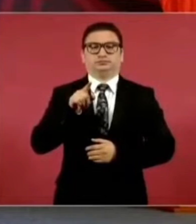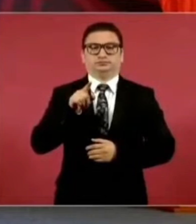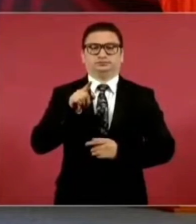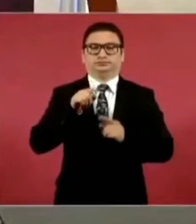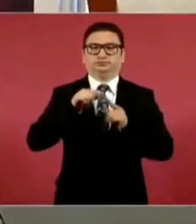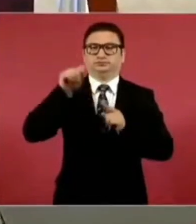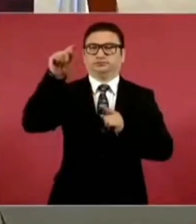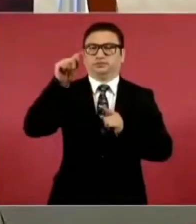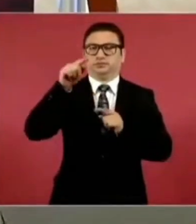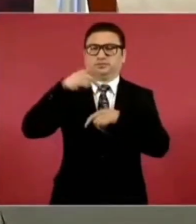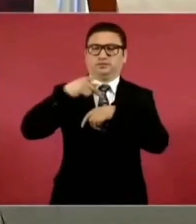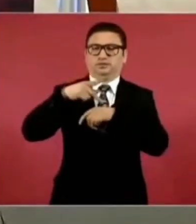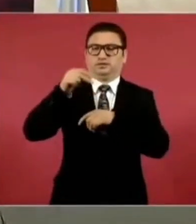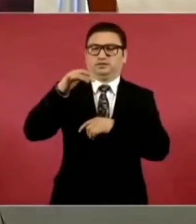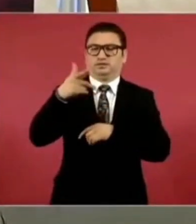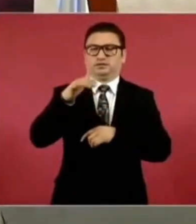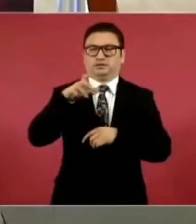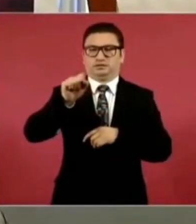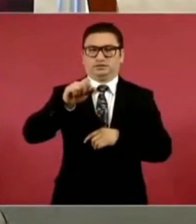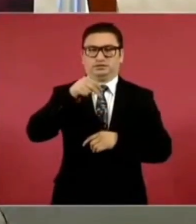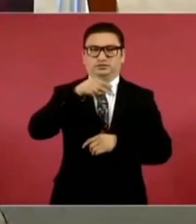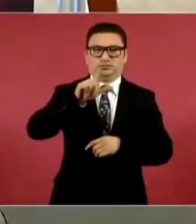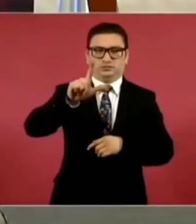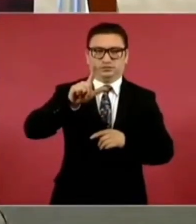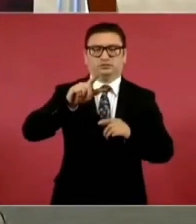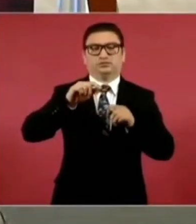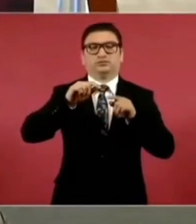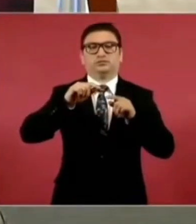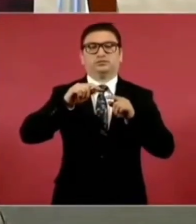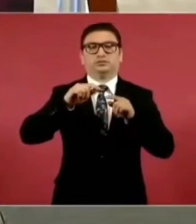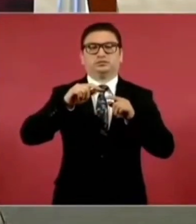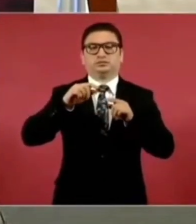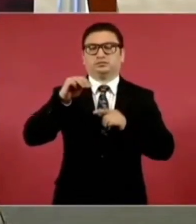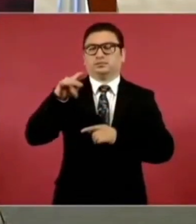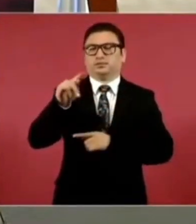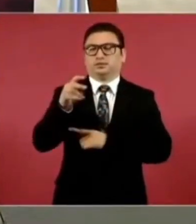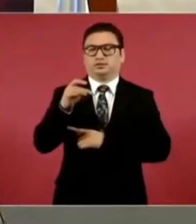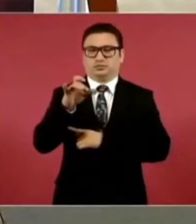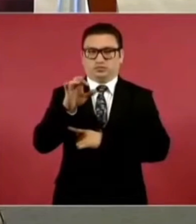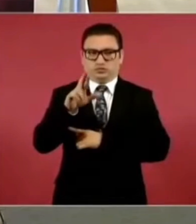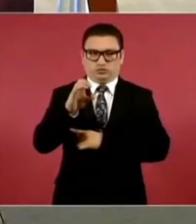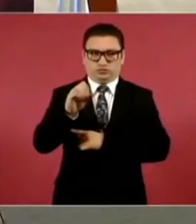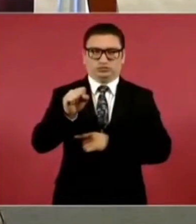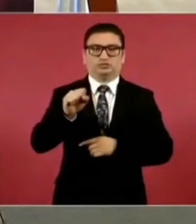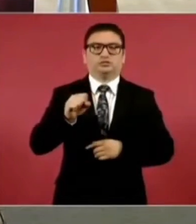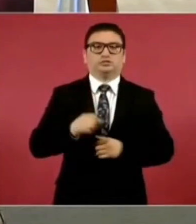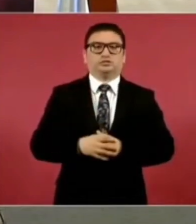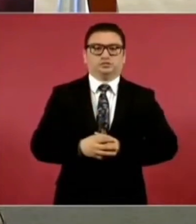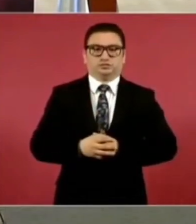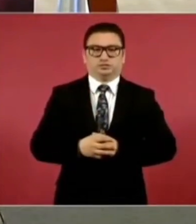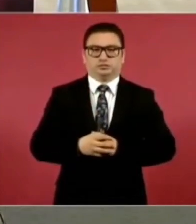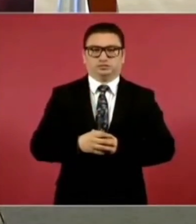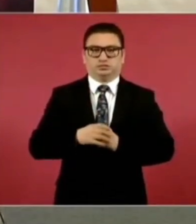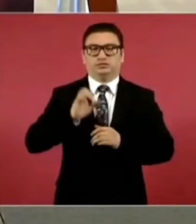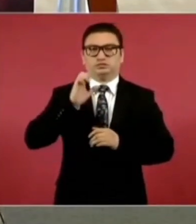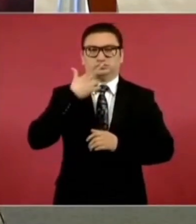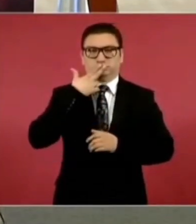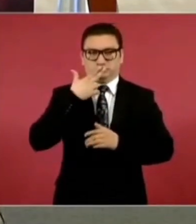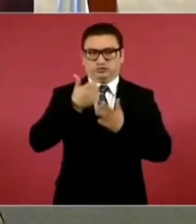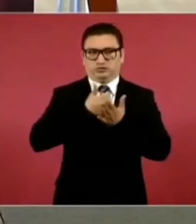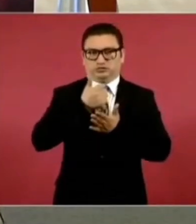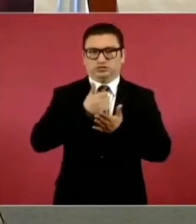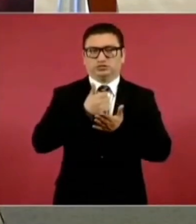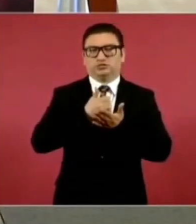a Piedras Negras, a Nuevo Laredo, Matamoros, y Chihuahua y Ciudad Juárez.